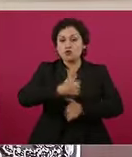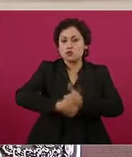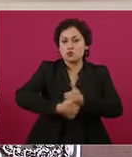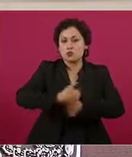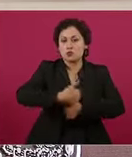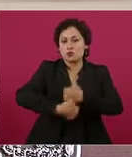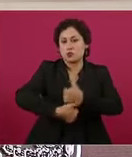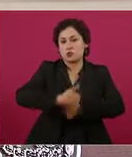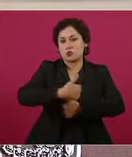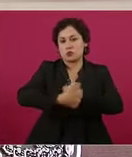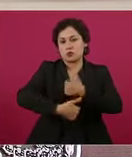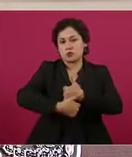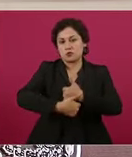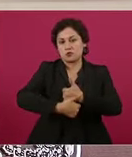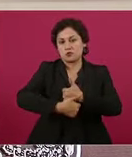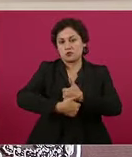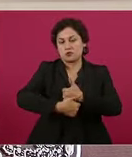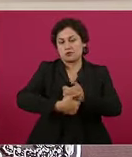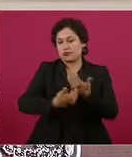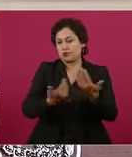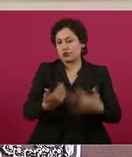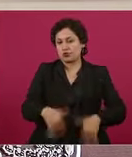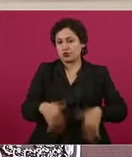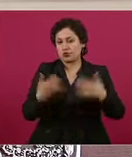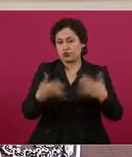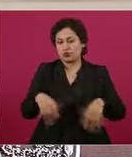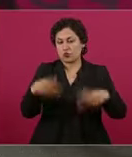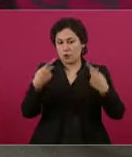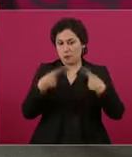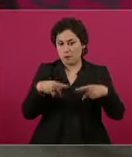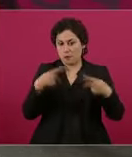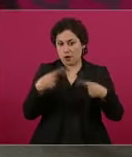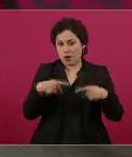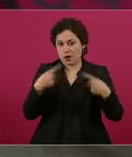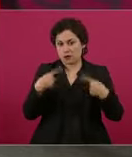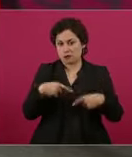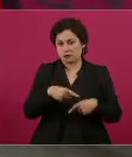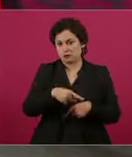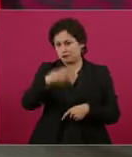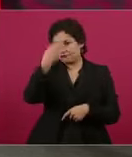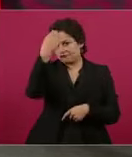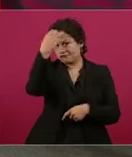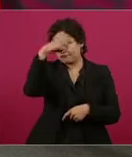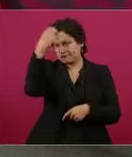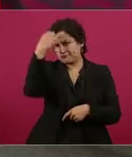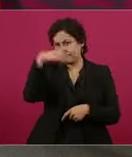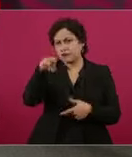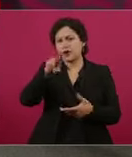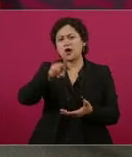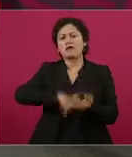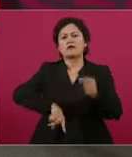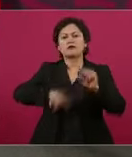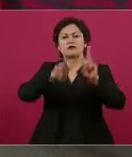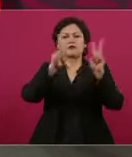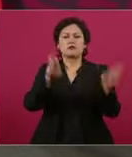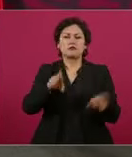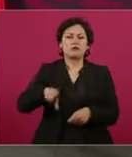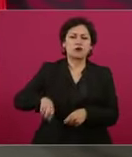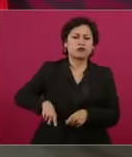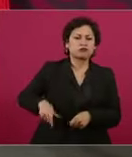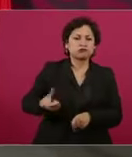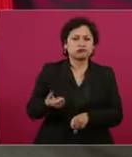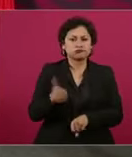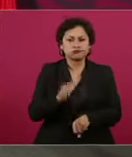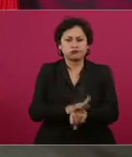gentes con mucha experiencia en la administración pública, en